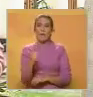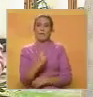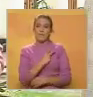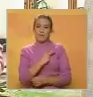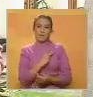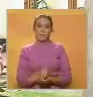Benevisión.